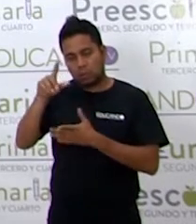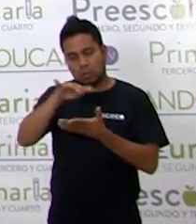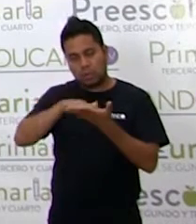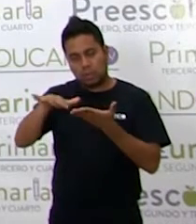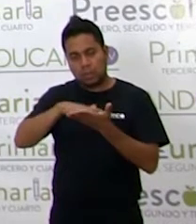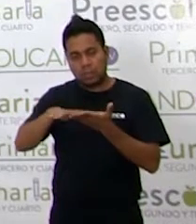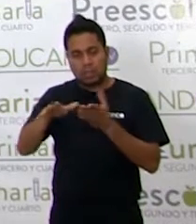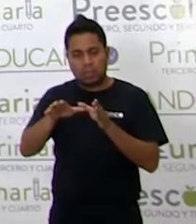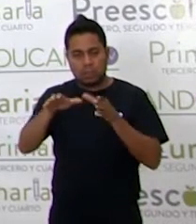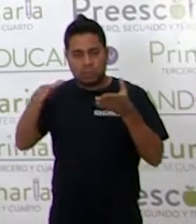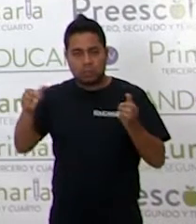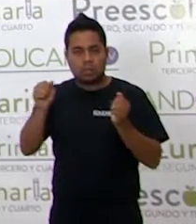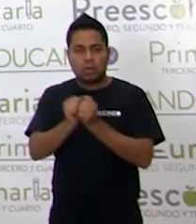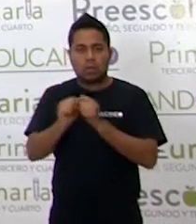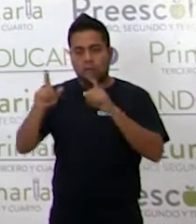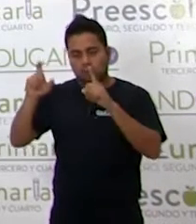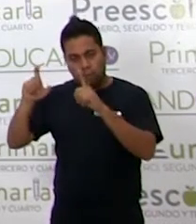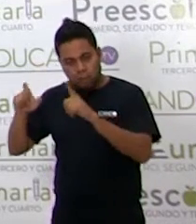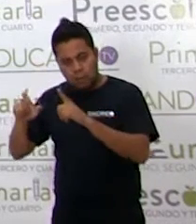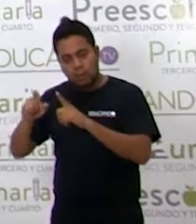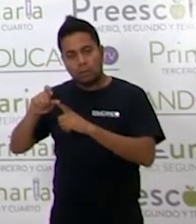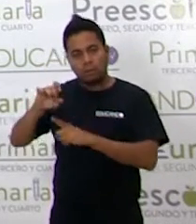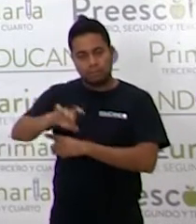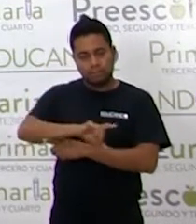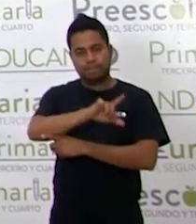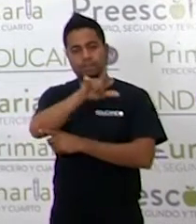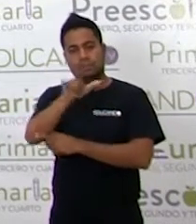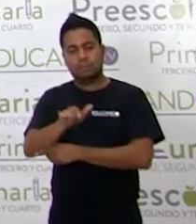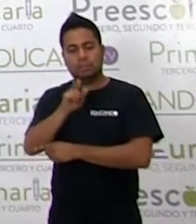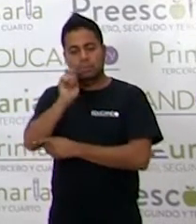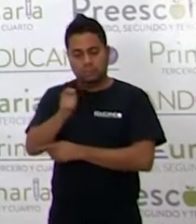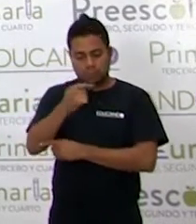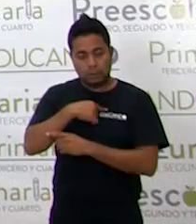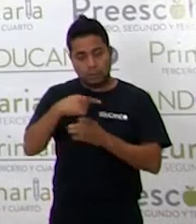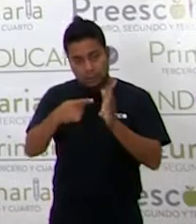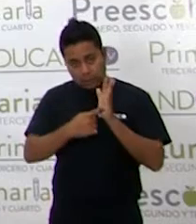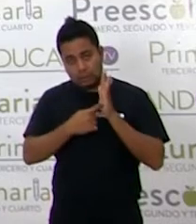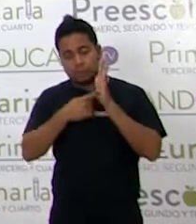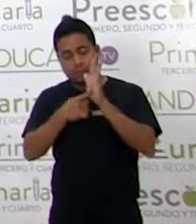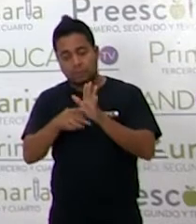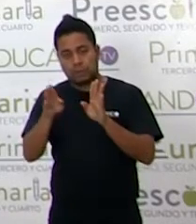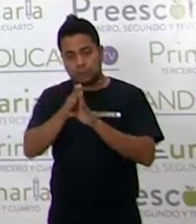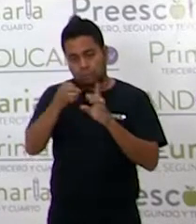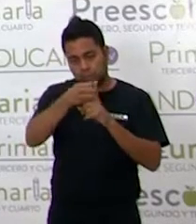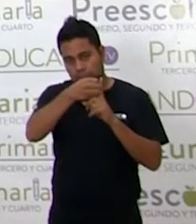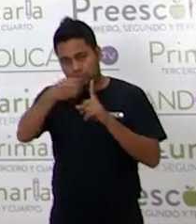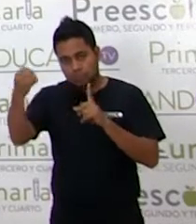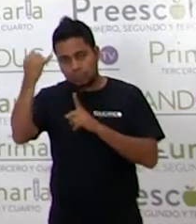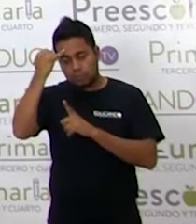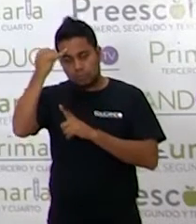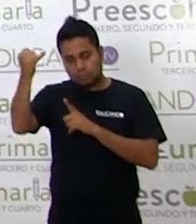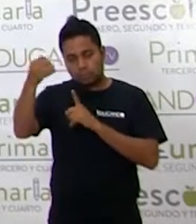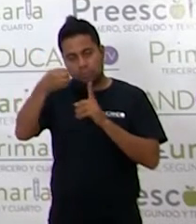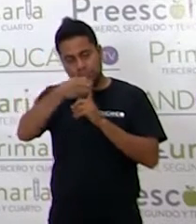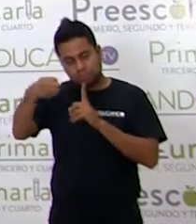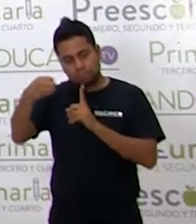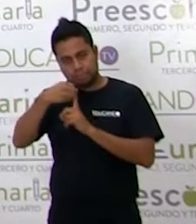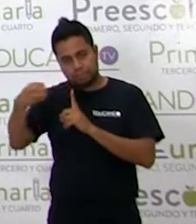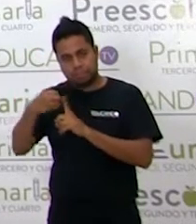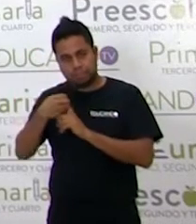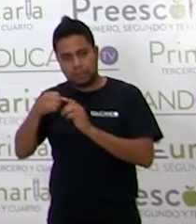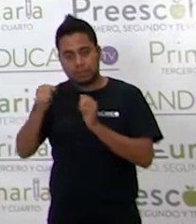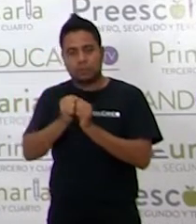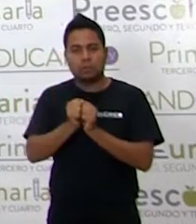cuento por medio de imágenes. Más adelante también te voy a mostrar cómo ordenar ideas a través de